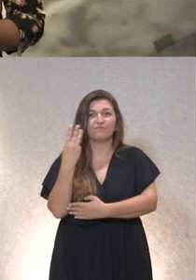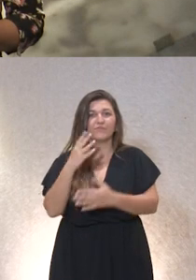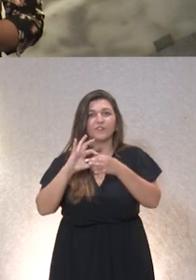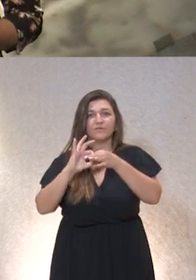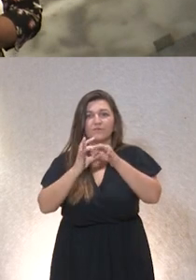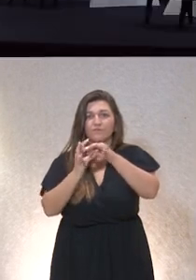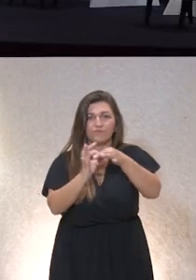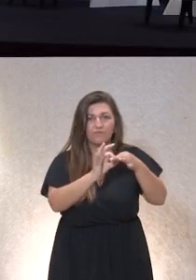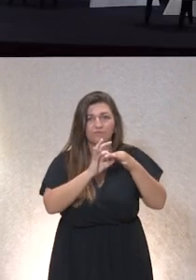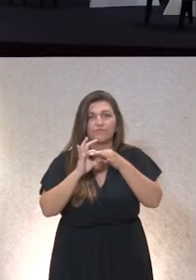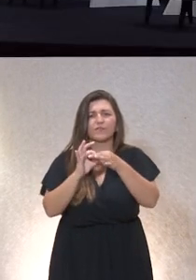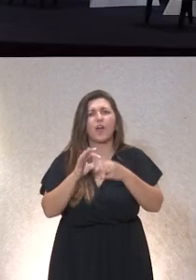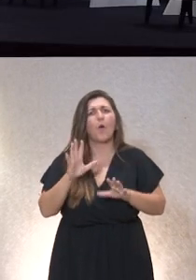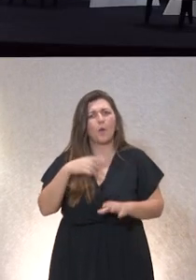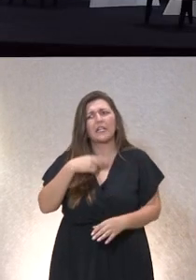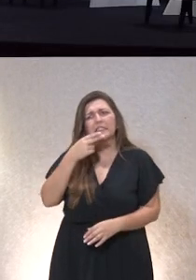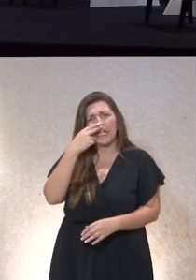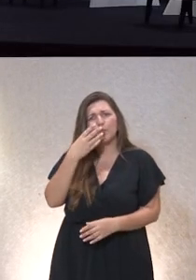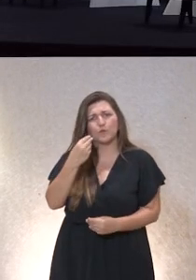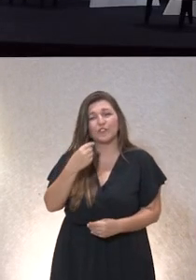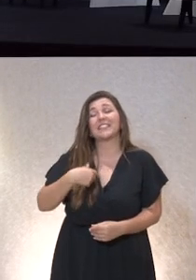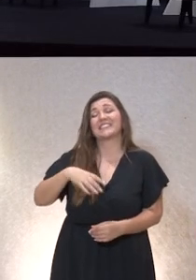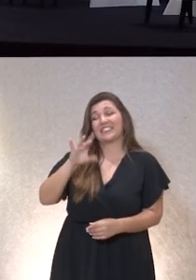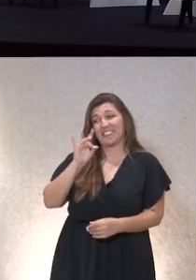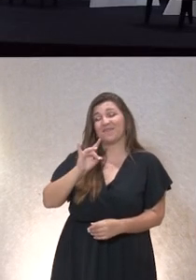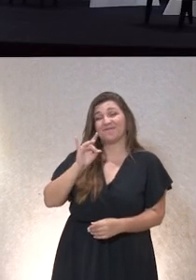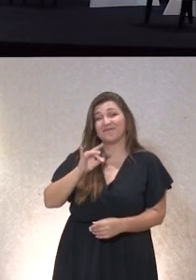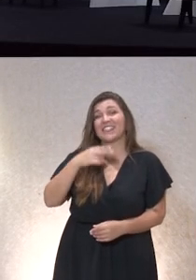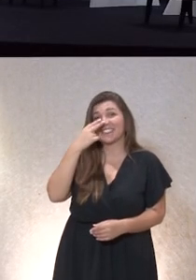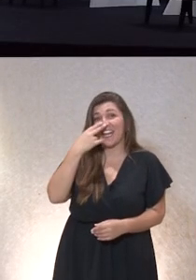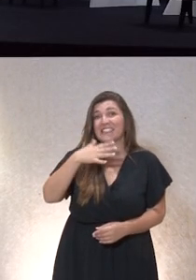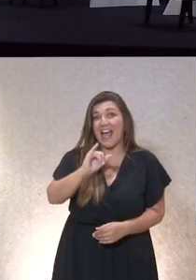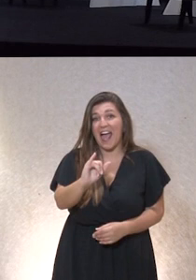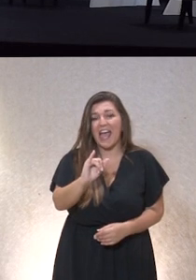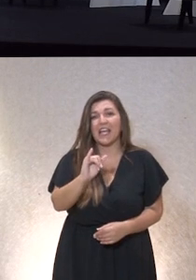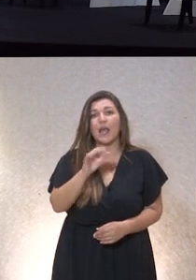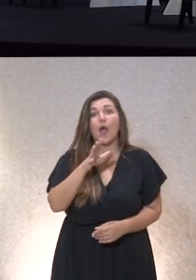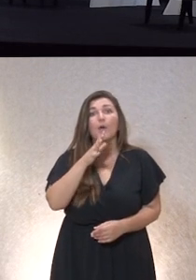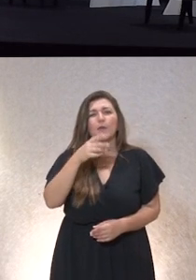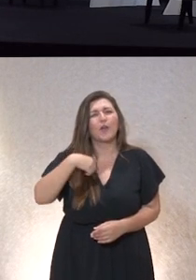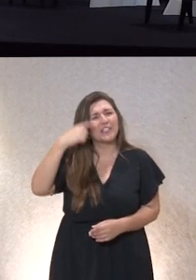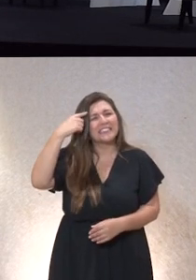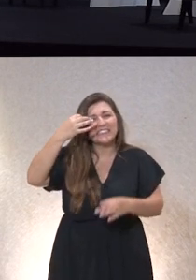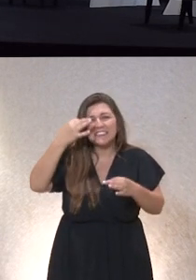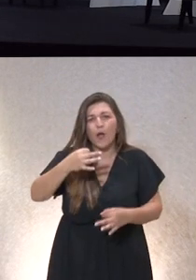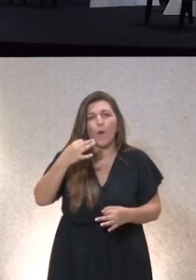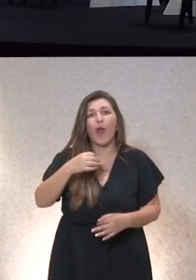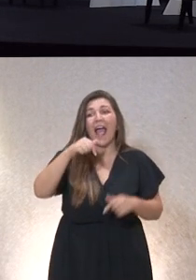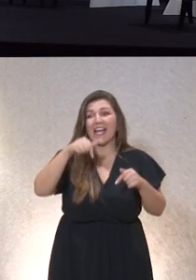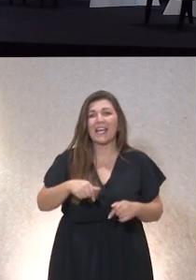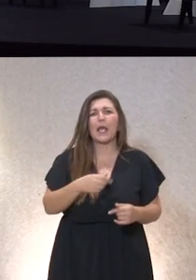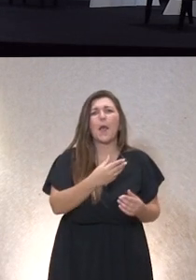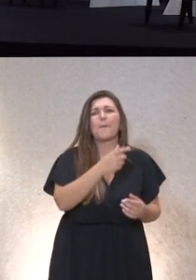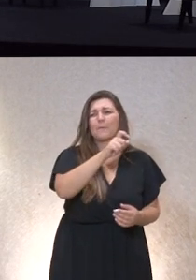que me interesa mucho. Le entiendo por qué, Miguel. Y es un tema en el que también estoy segura que aquí estamos muchas personas